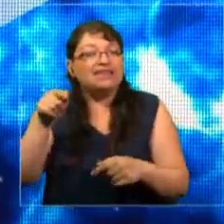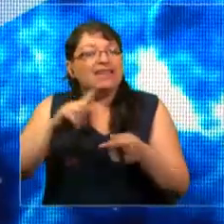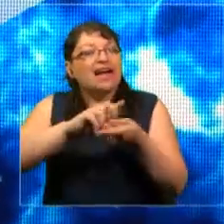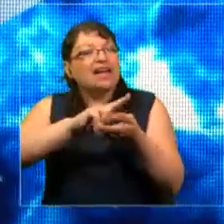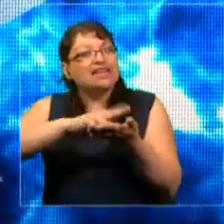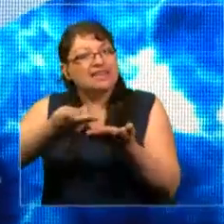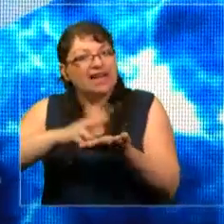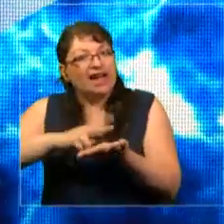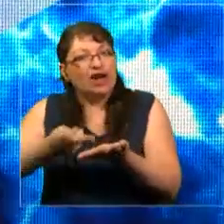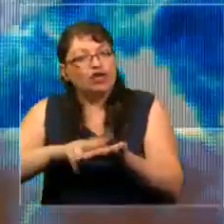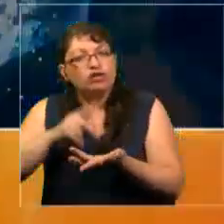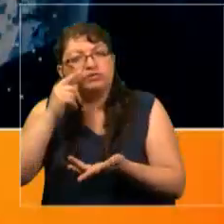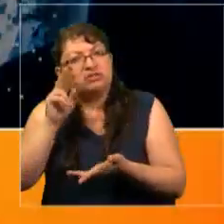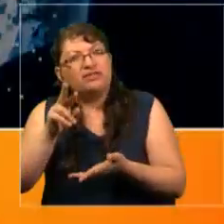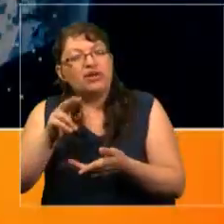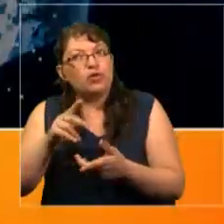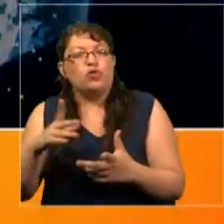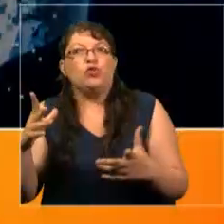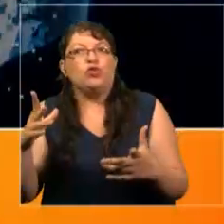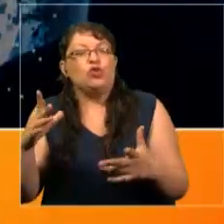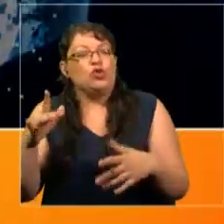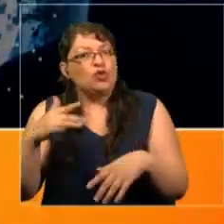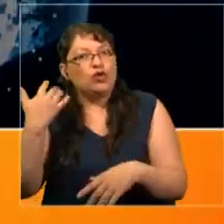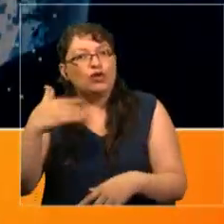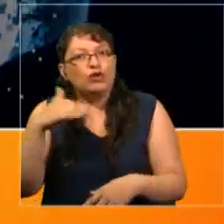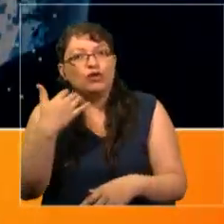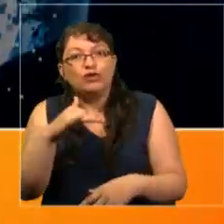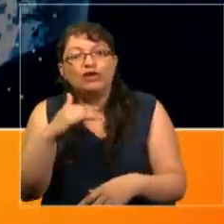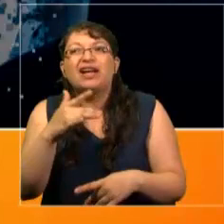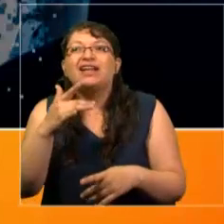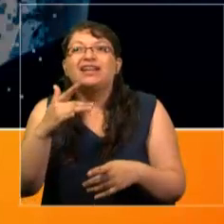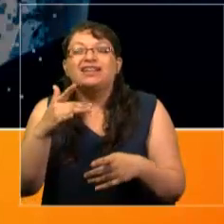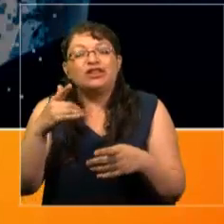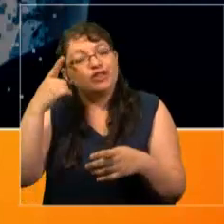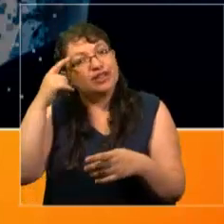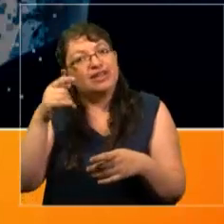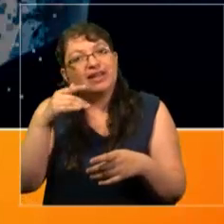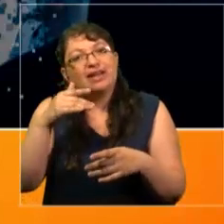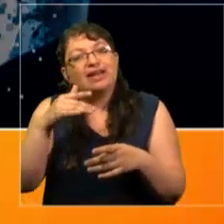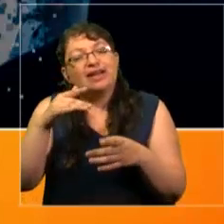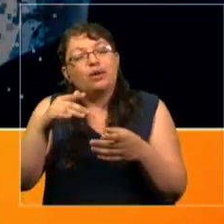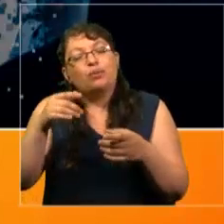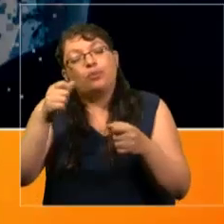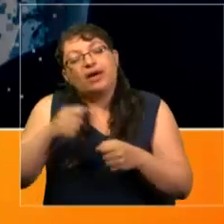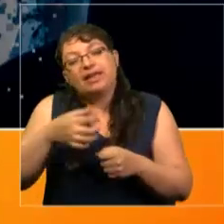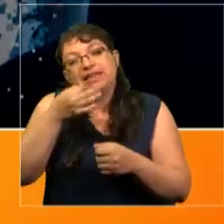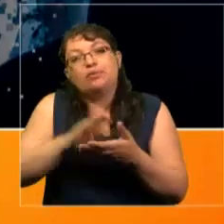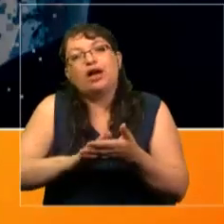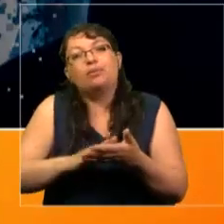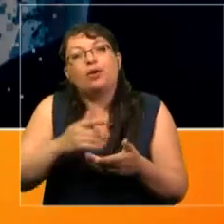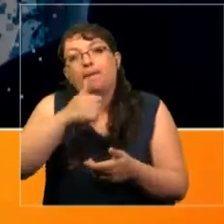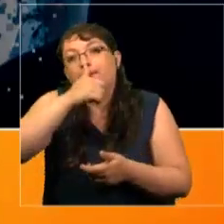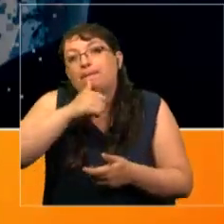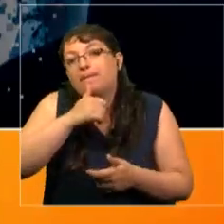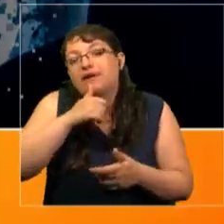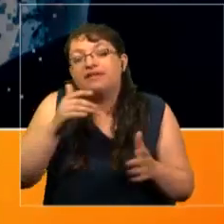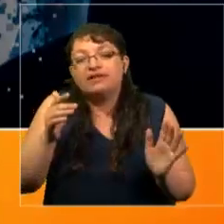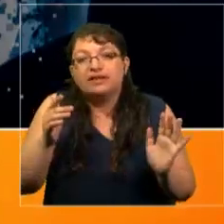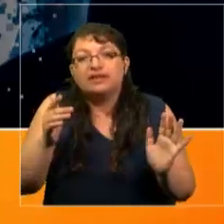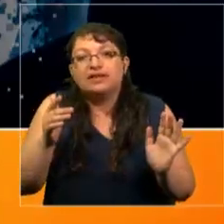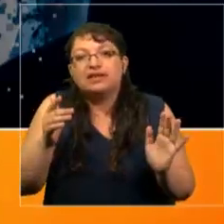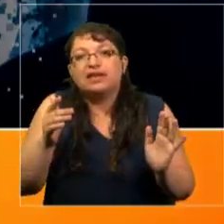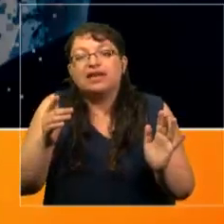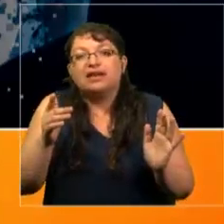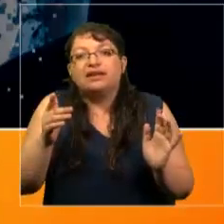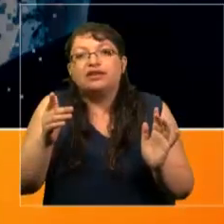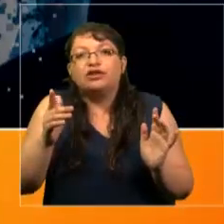Esta traducción se ve muy extrema para mí. Debería decir, Nada es Privado. La privacidad no